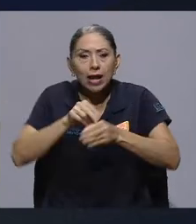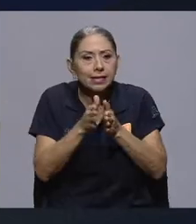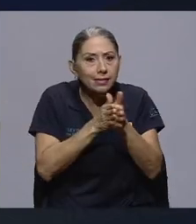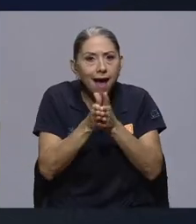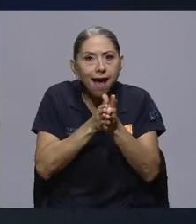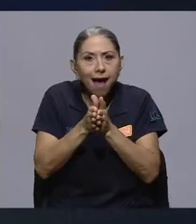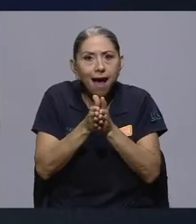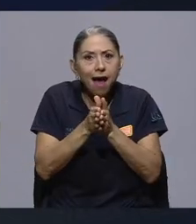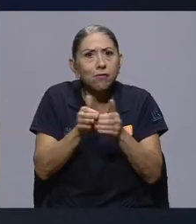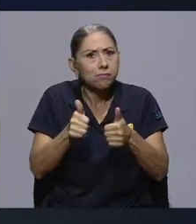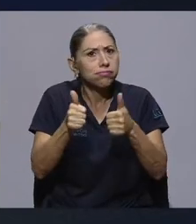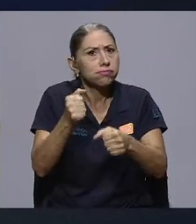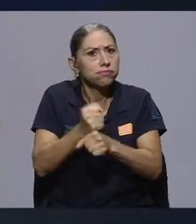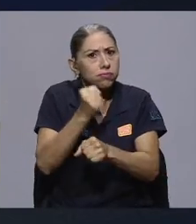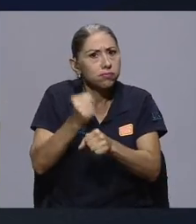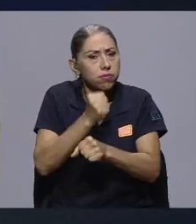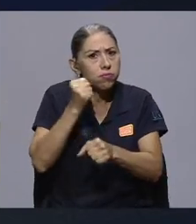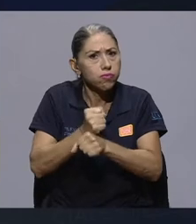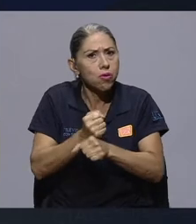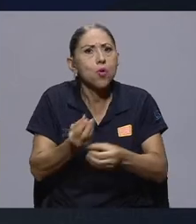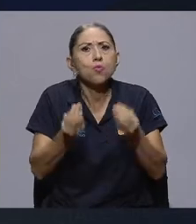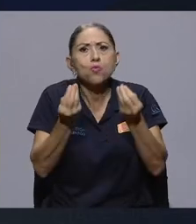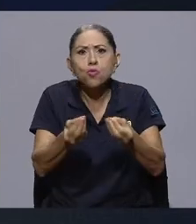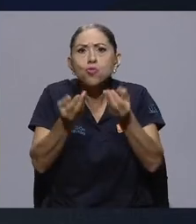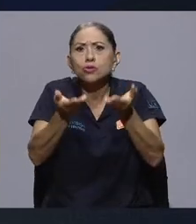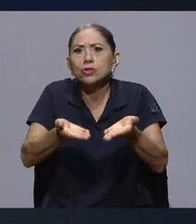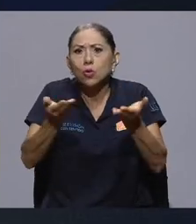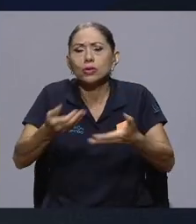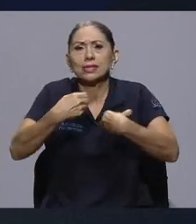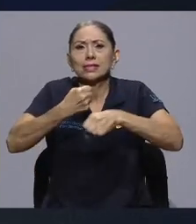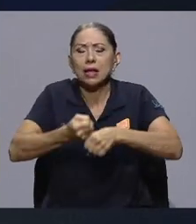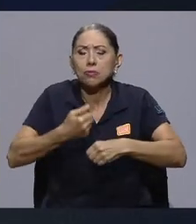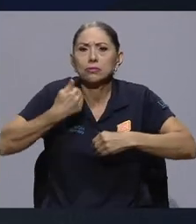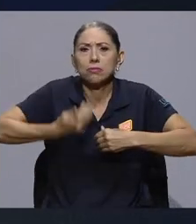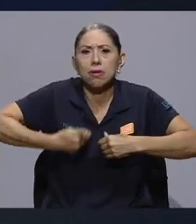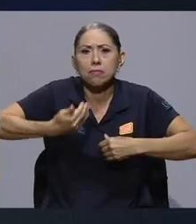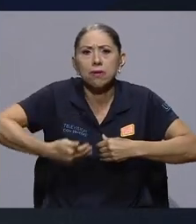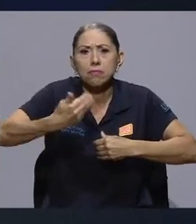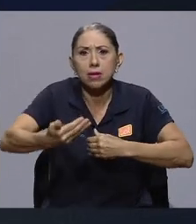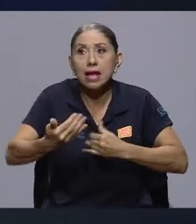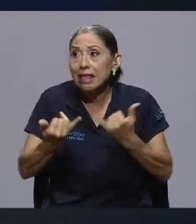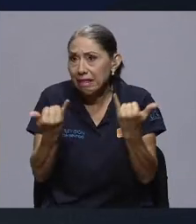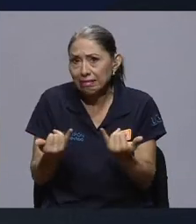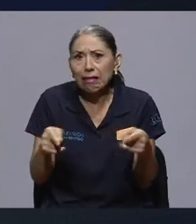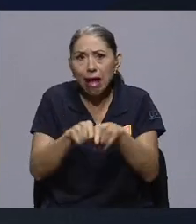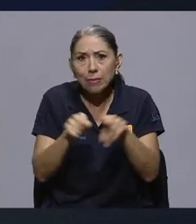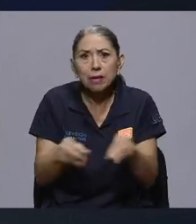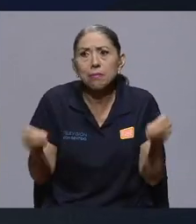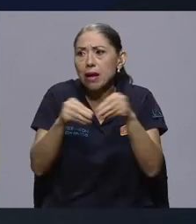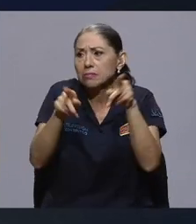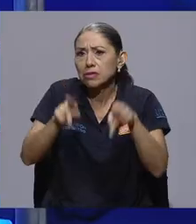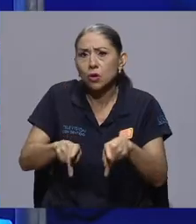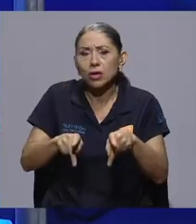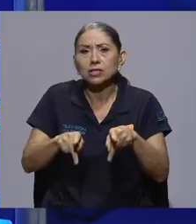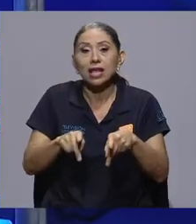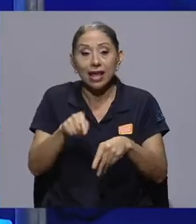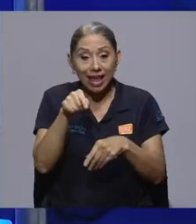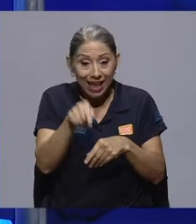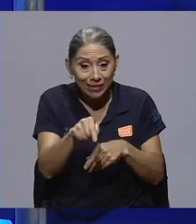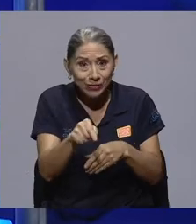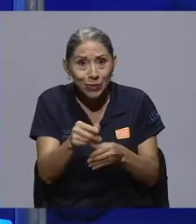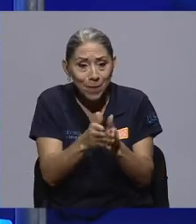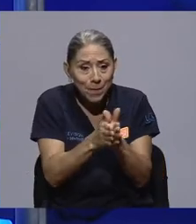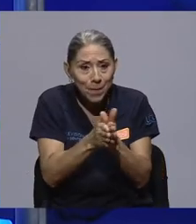muy eficientes, haciendo mucho, mucho más cada vez. Además, somos más personas, lo utilizamos, lo consumimos y